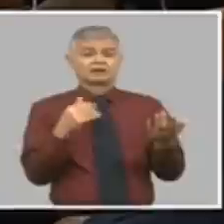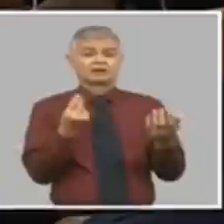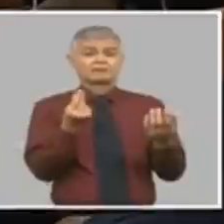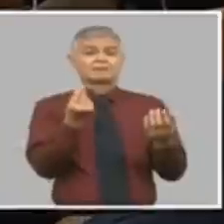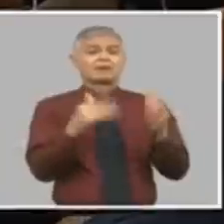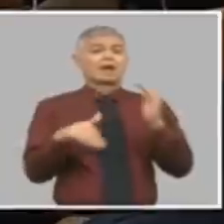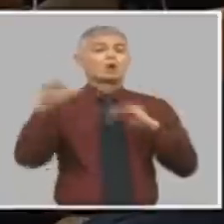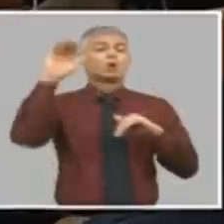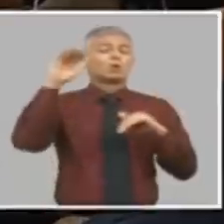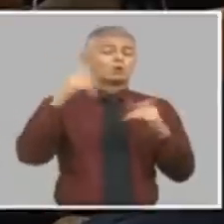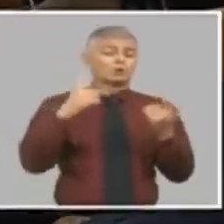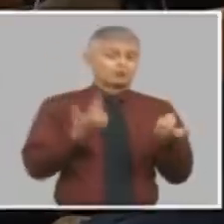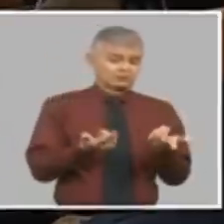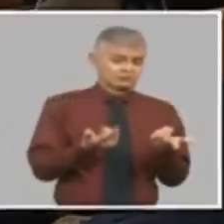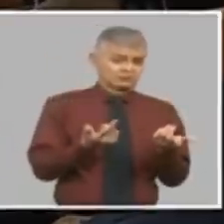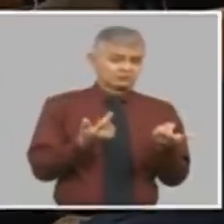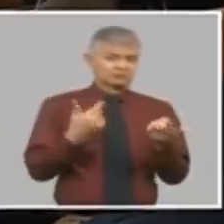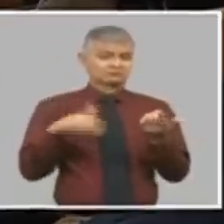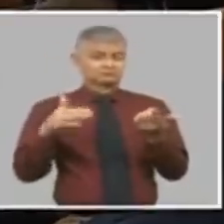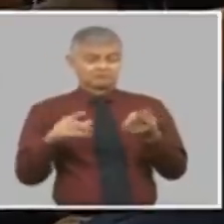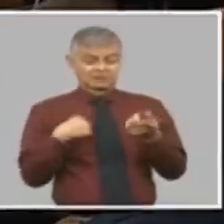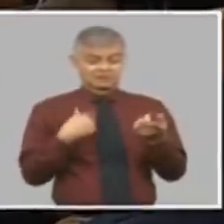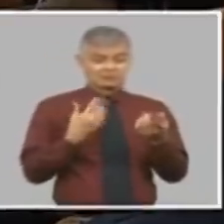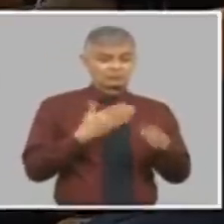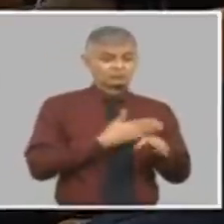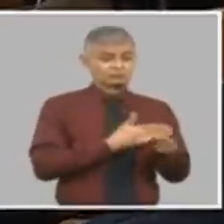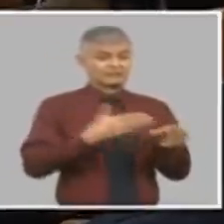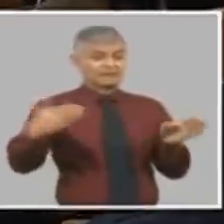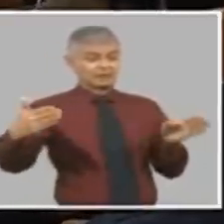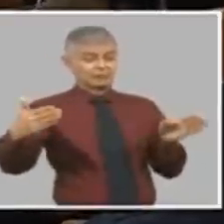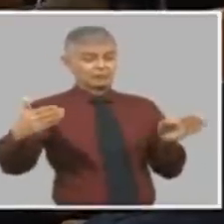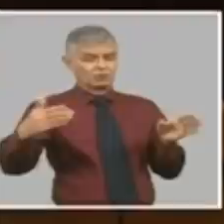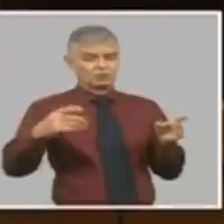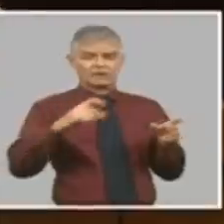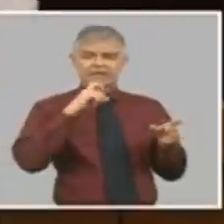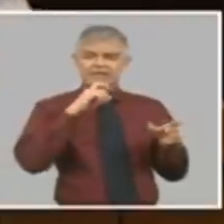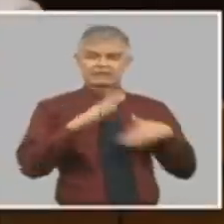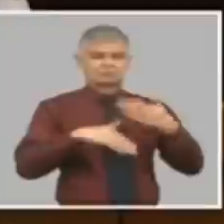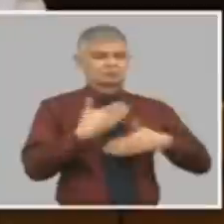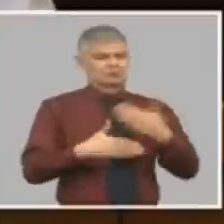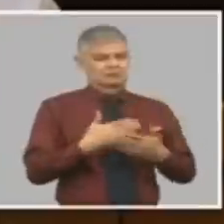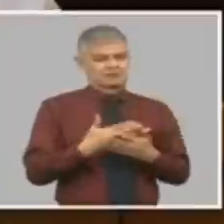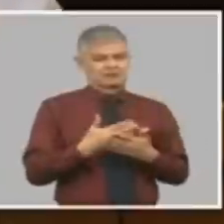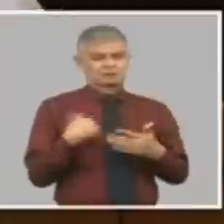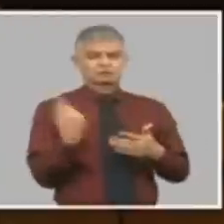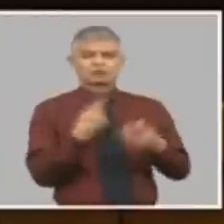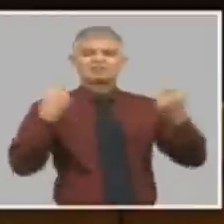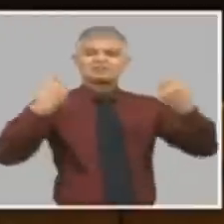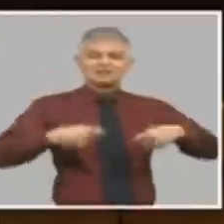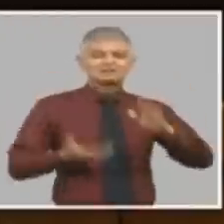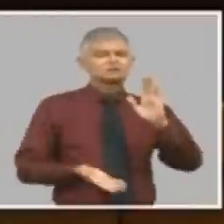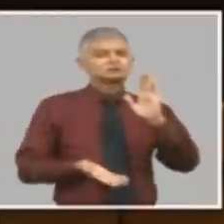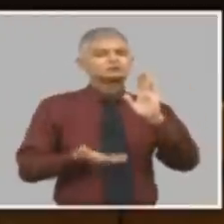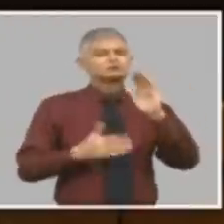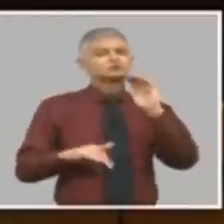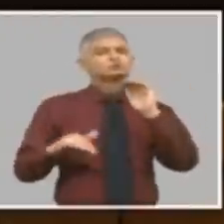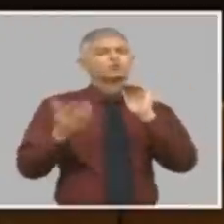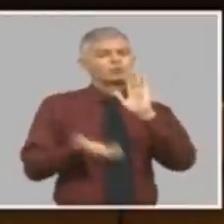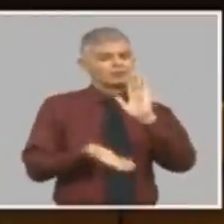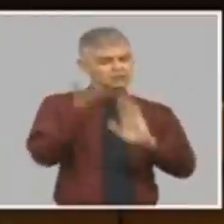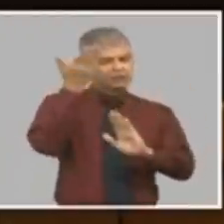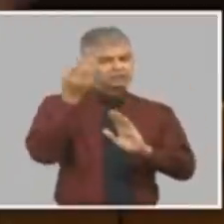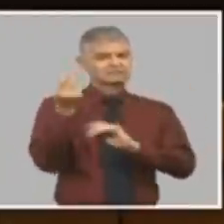prácticamente imposible pero no va a haber manera tenemos que subir los salarios porque si no los asalariados quedan peor que hoy